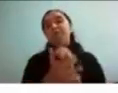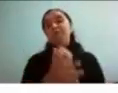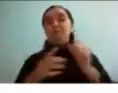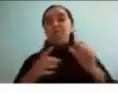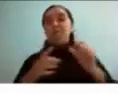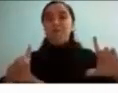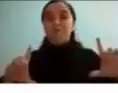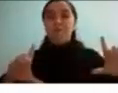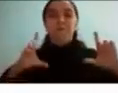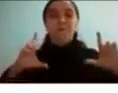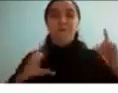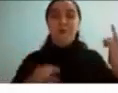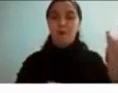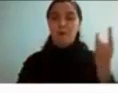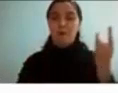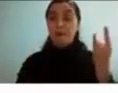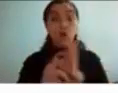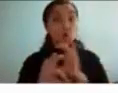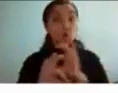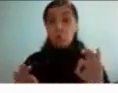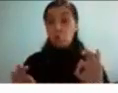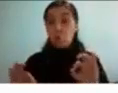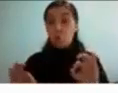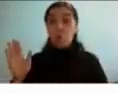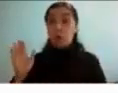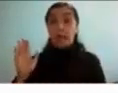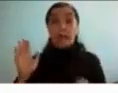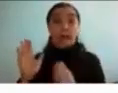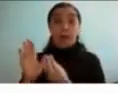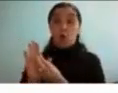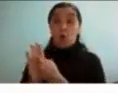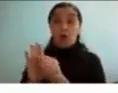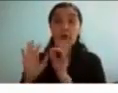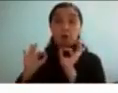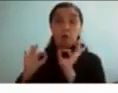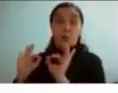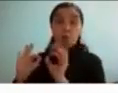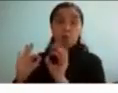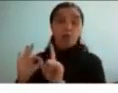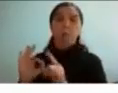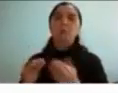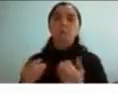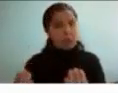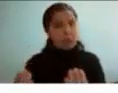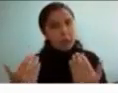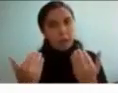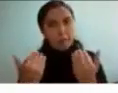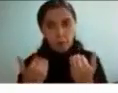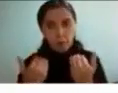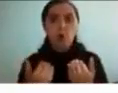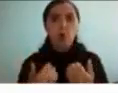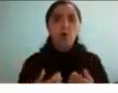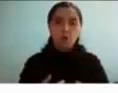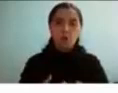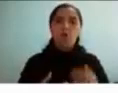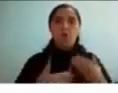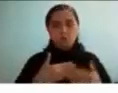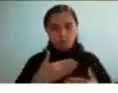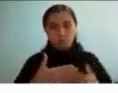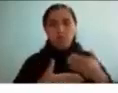excelente rendimiento lo fui mejorando a que fui aprendiendo cómo lidiar con esto recibí apoyo también terapéutico que fue muy importante